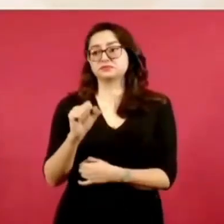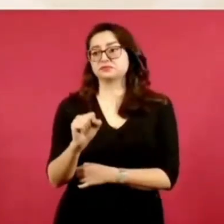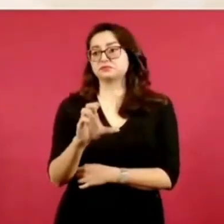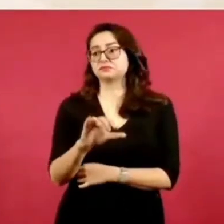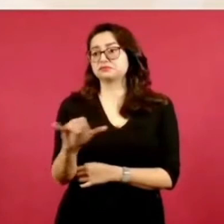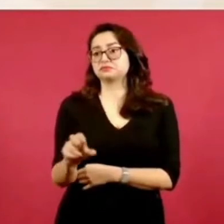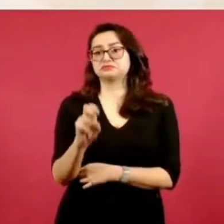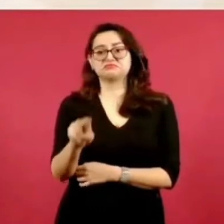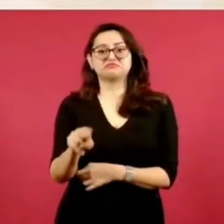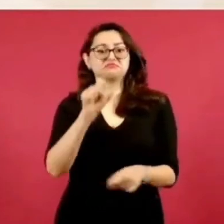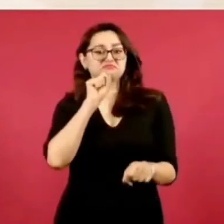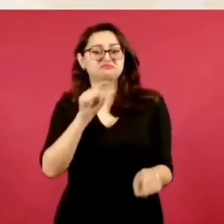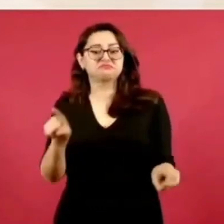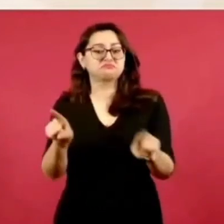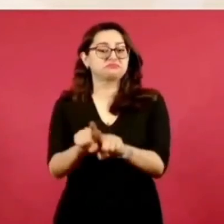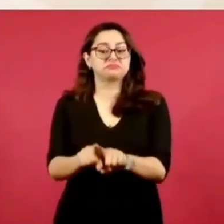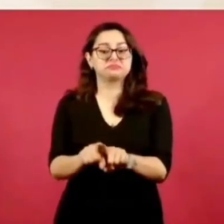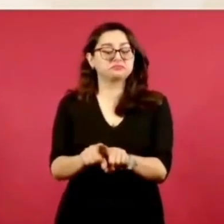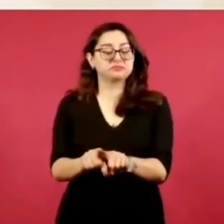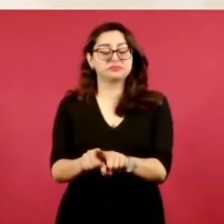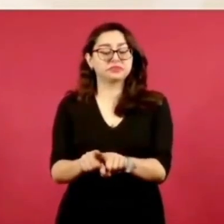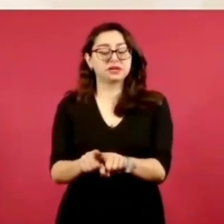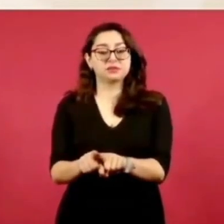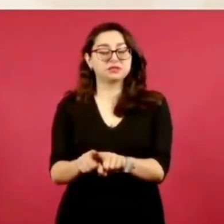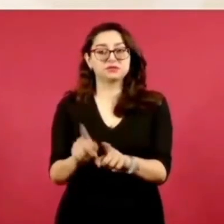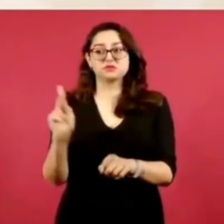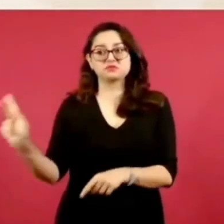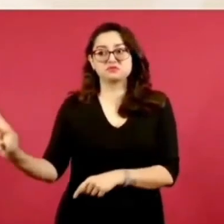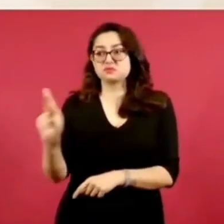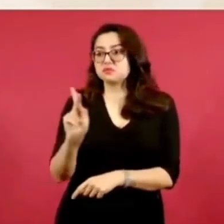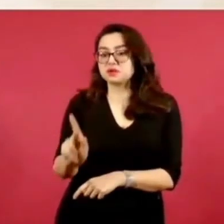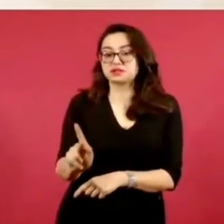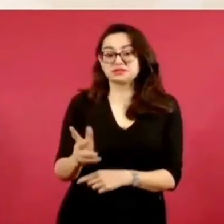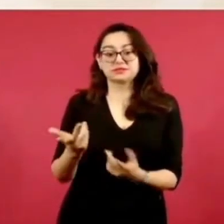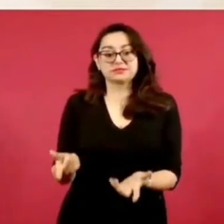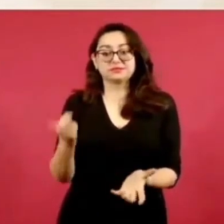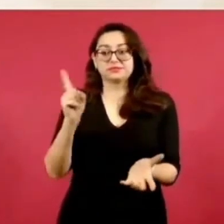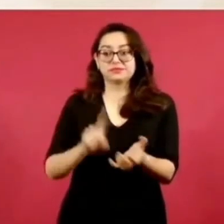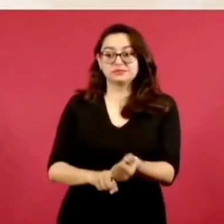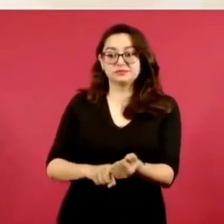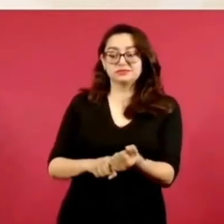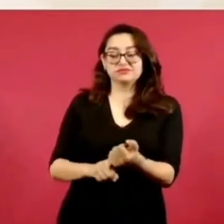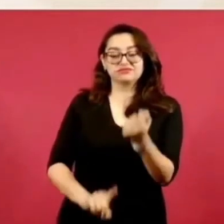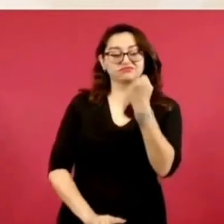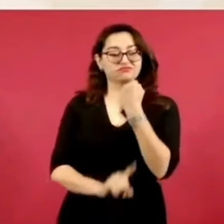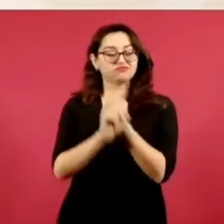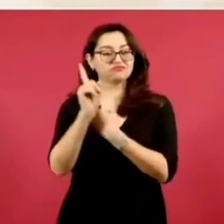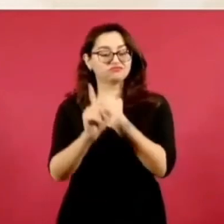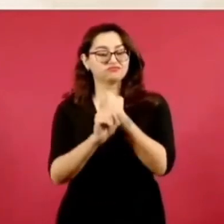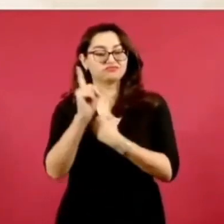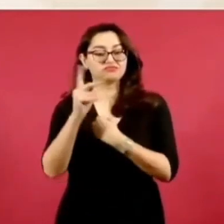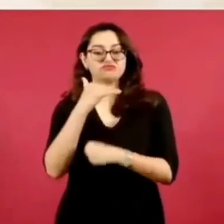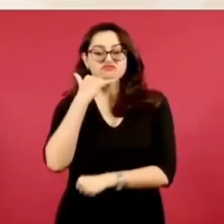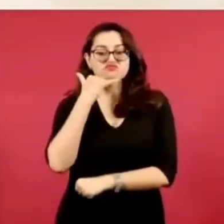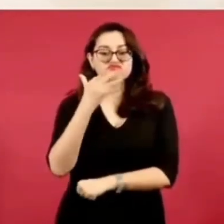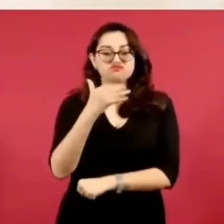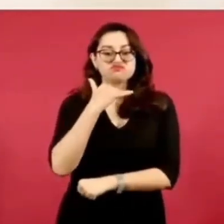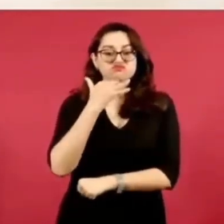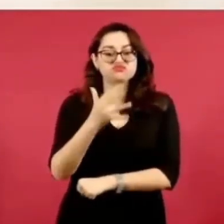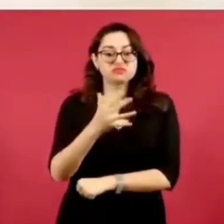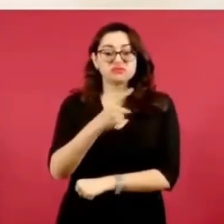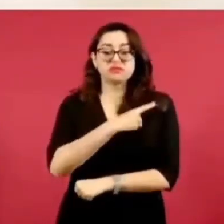se tienen que limpiar todos los